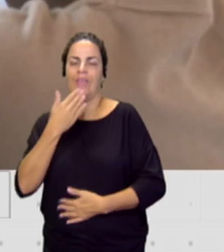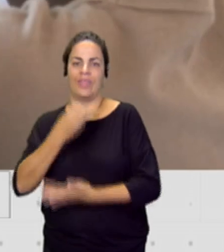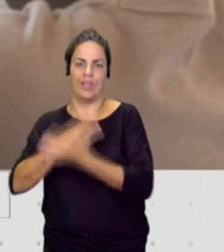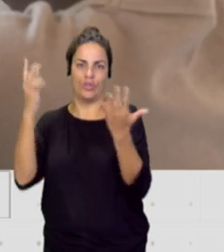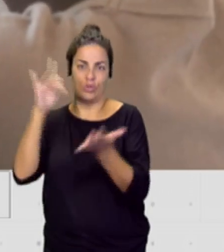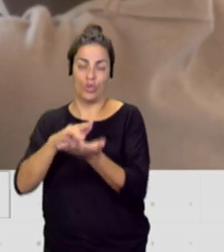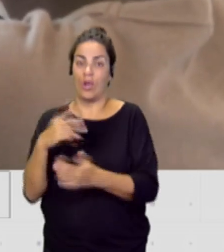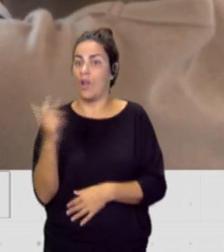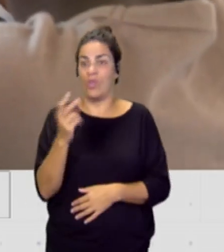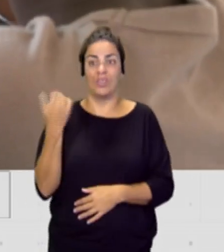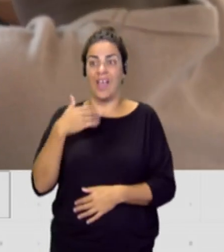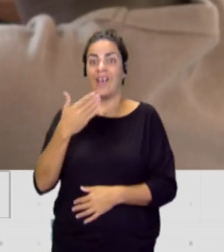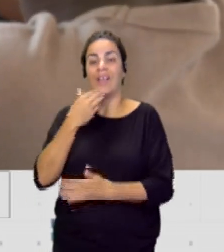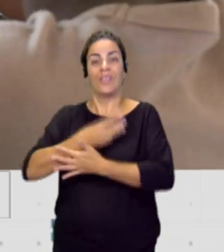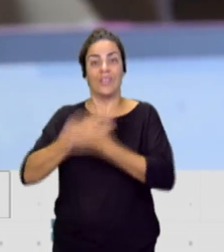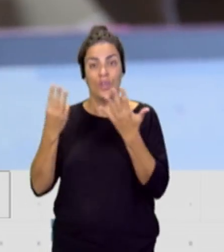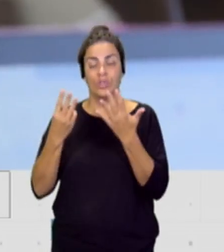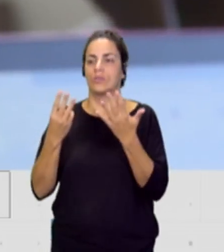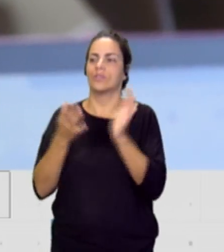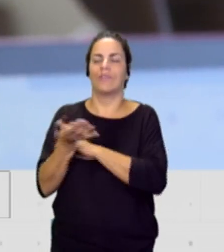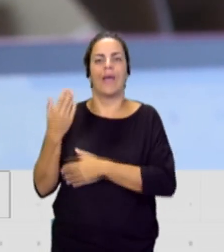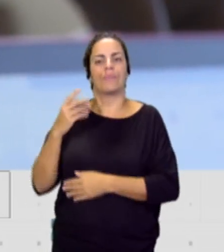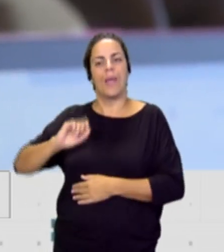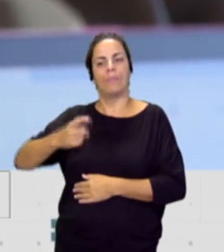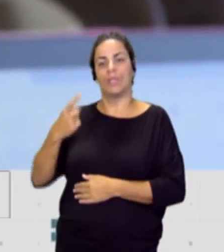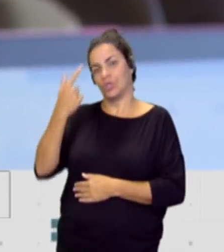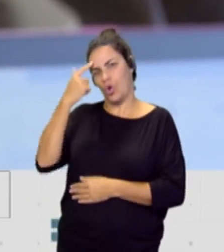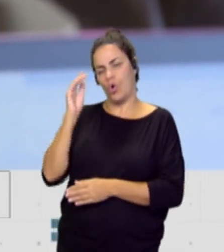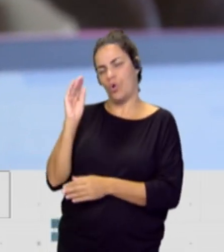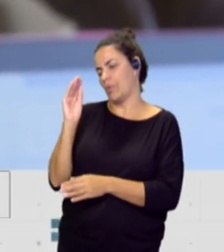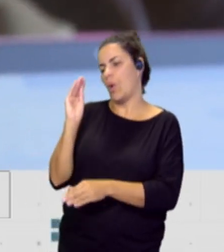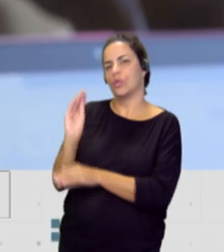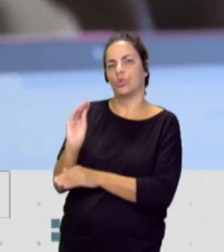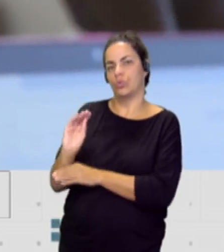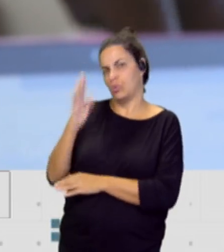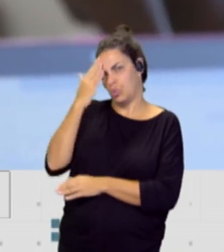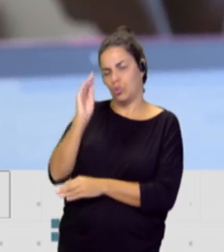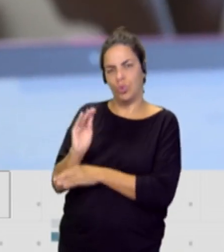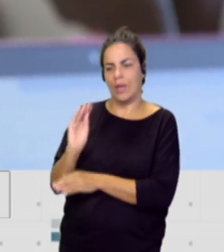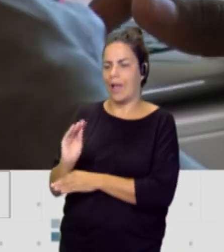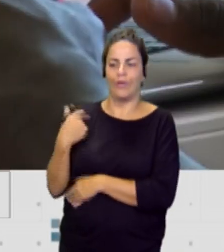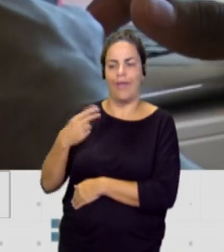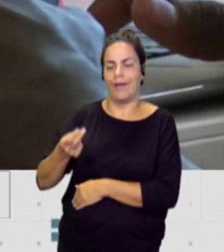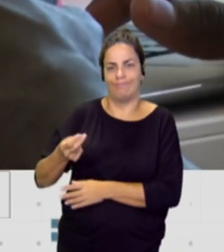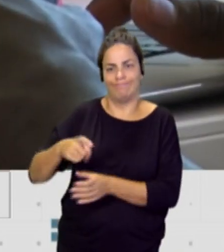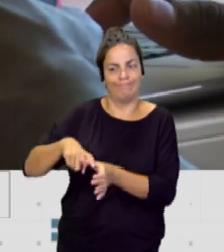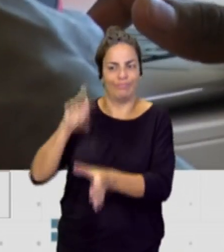sin ningún tipo de posibilidad ni de ningún tipo de